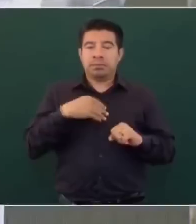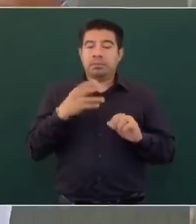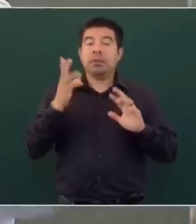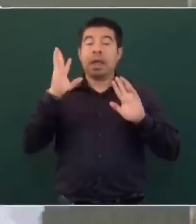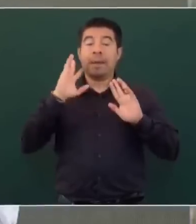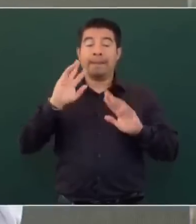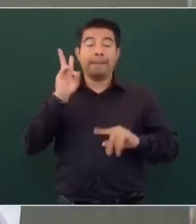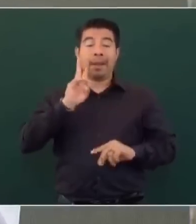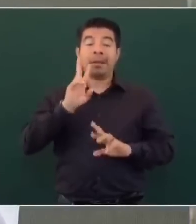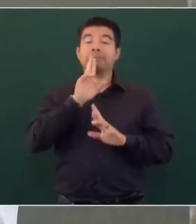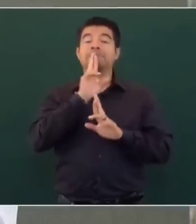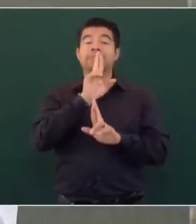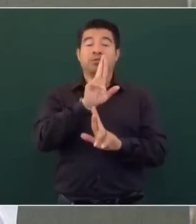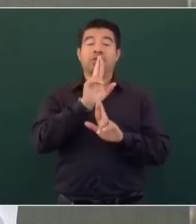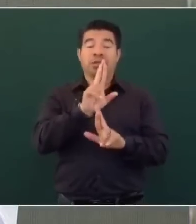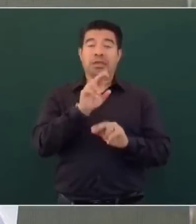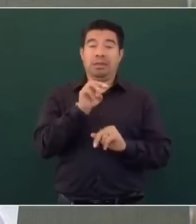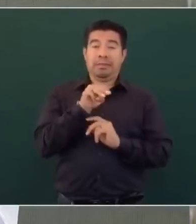contestaran,